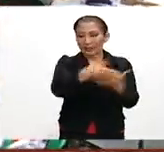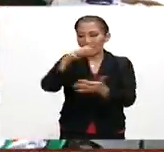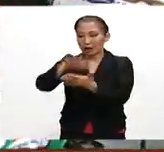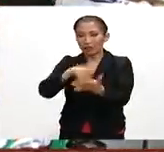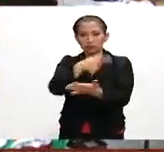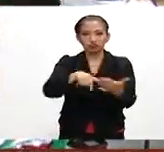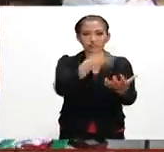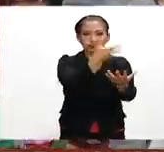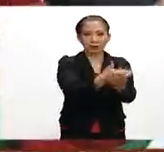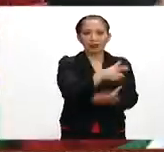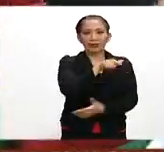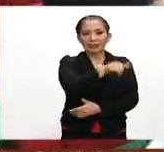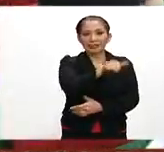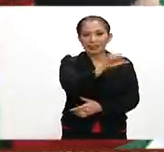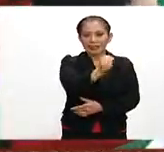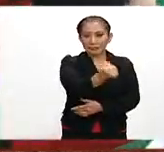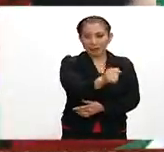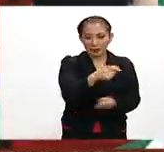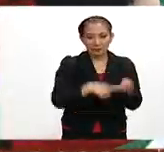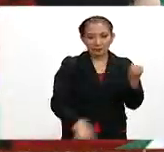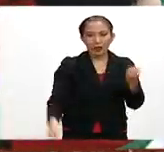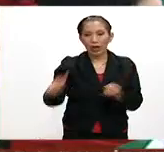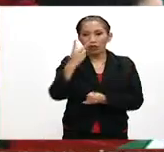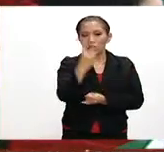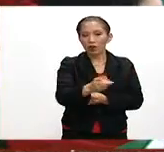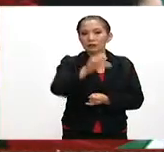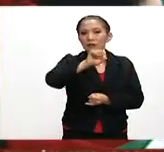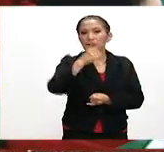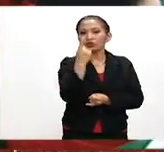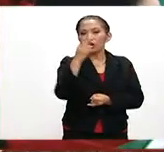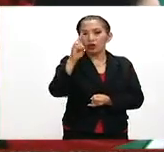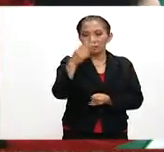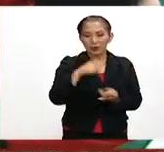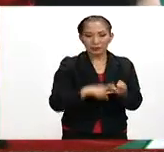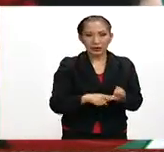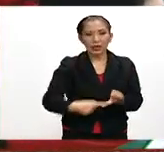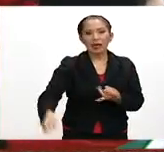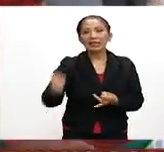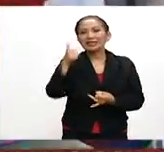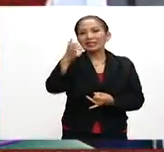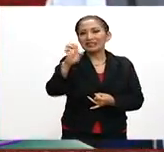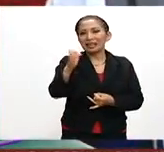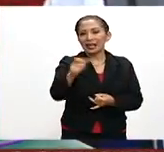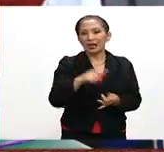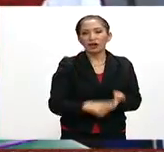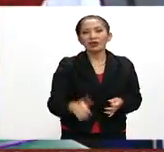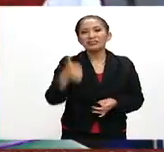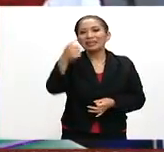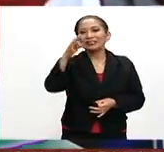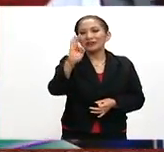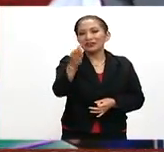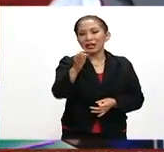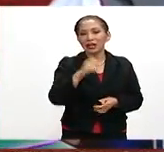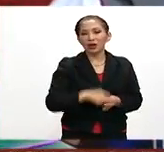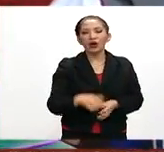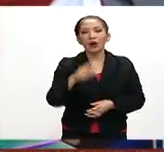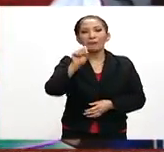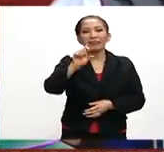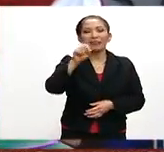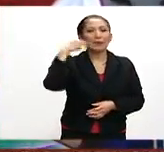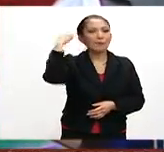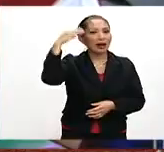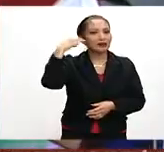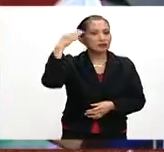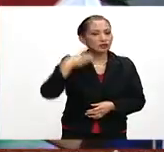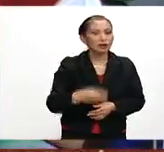suspenderán labores el 16 de septiembre, 2 y 21 de noviembre, 6 de enero, 6 de febrero, 20 de